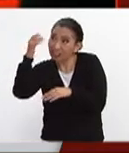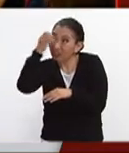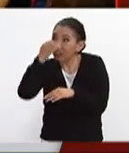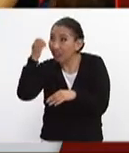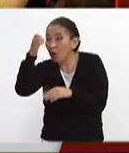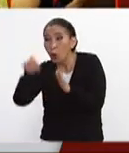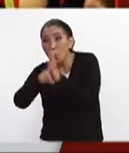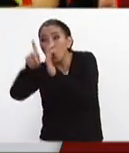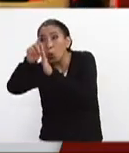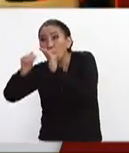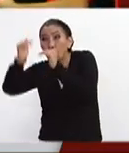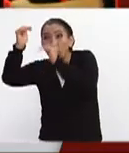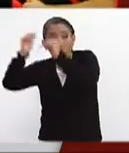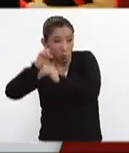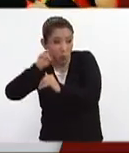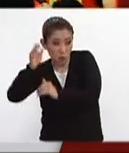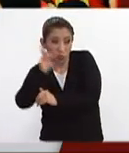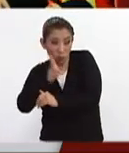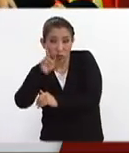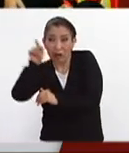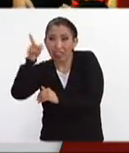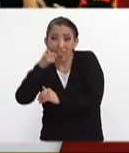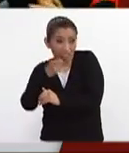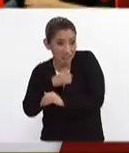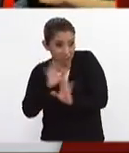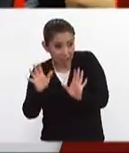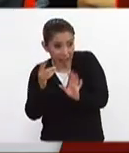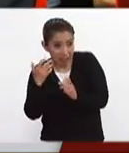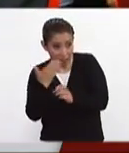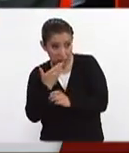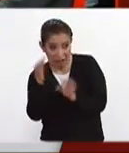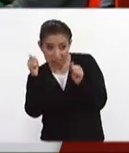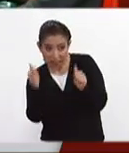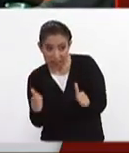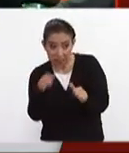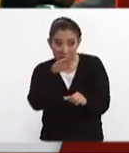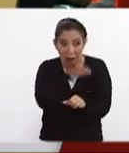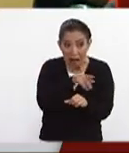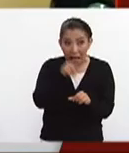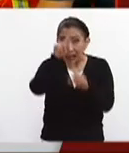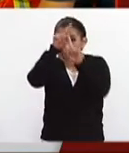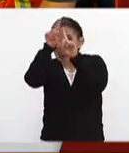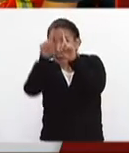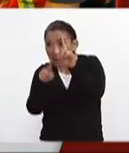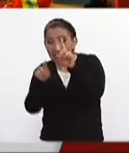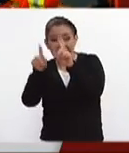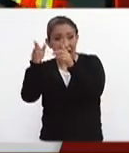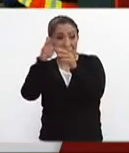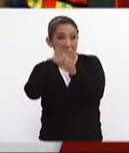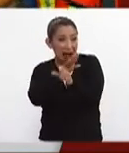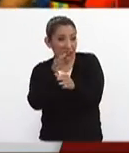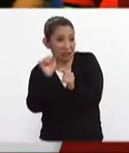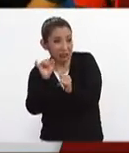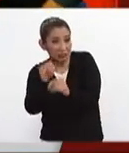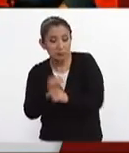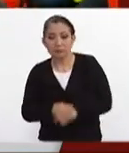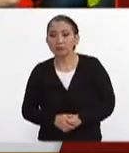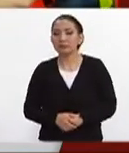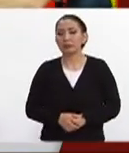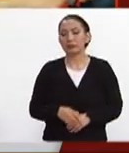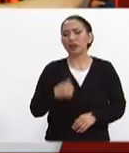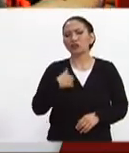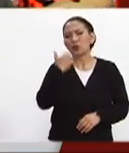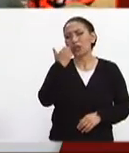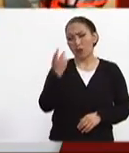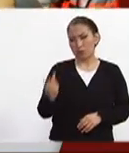condominios para que les digamos cuál es el estado de las grietas que han aparecido yo